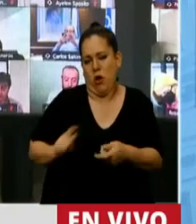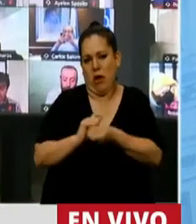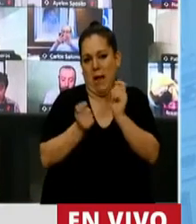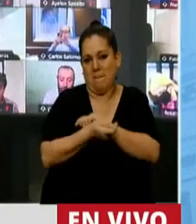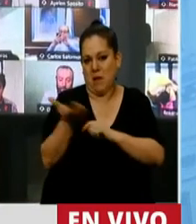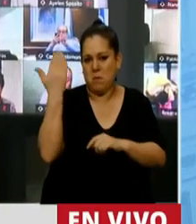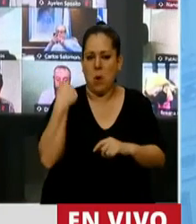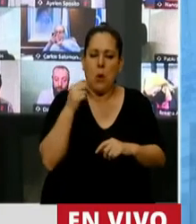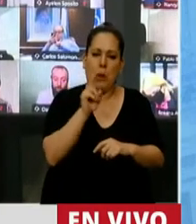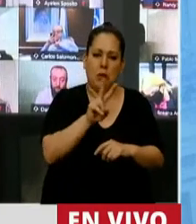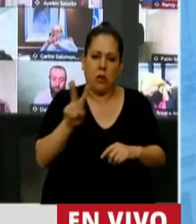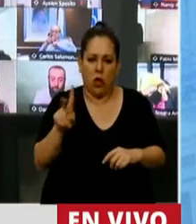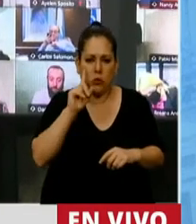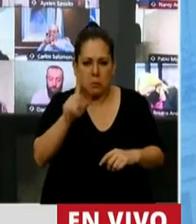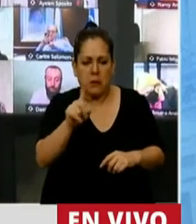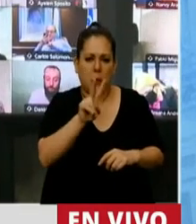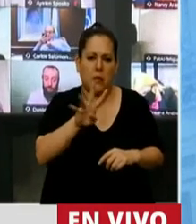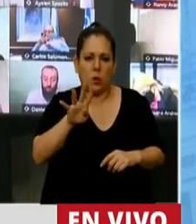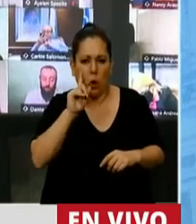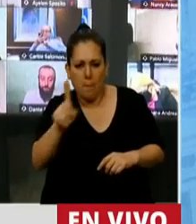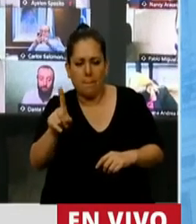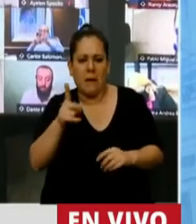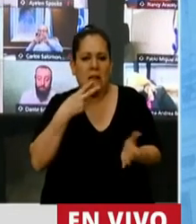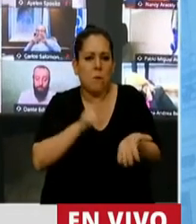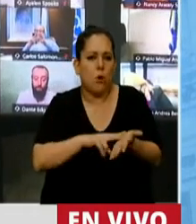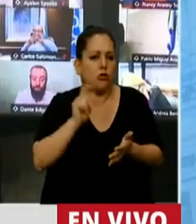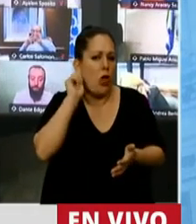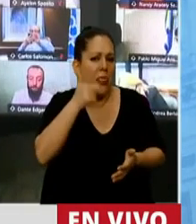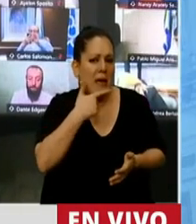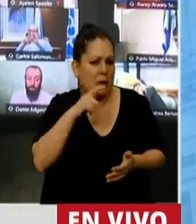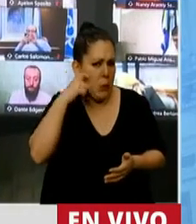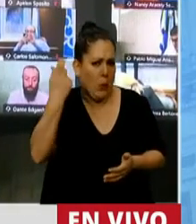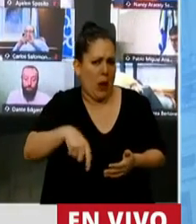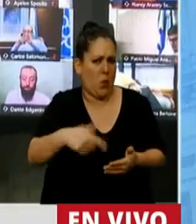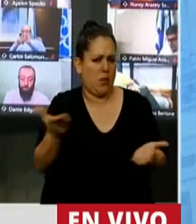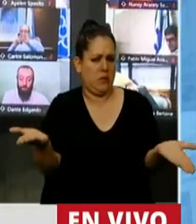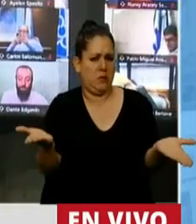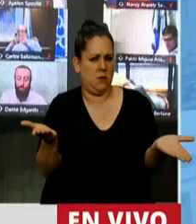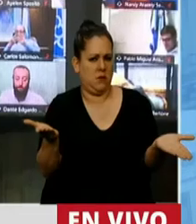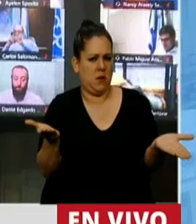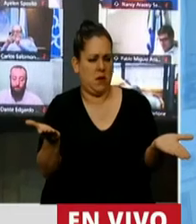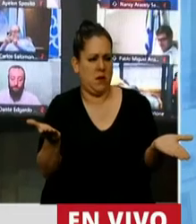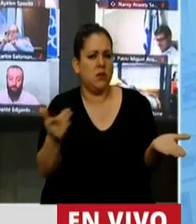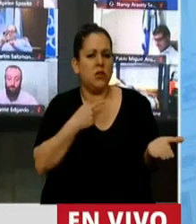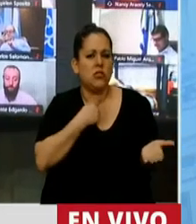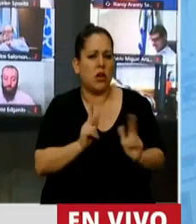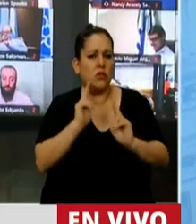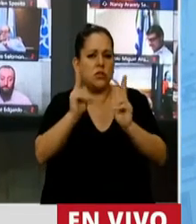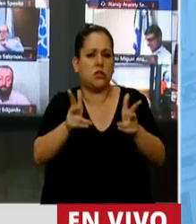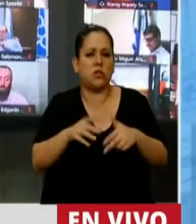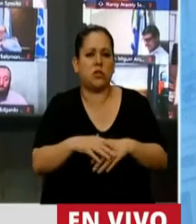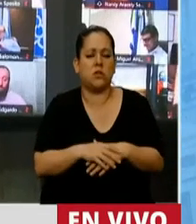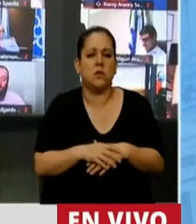22.000, 24.000 pesos de gas. Una vergüenza. Y hablando de gas, yo quiero decirles